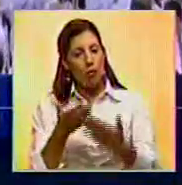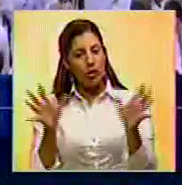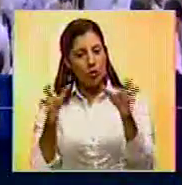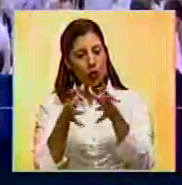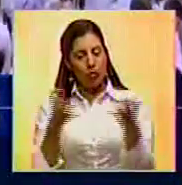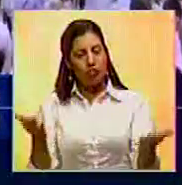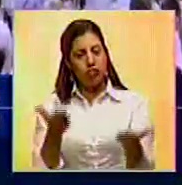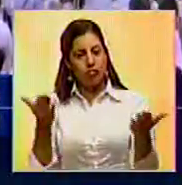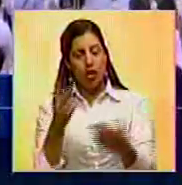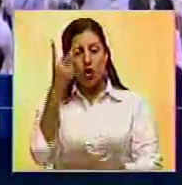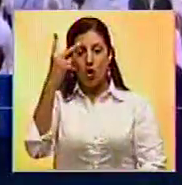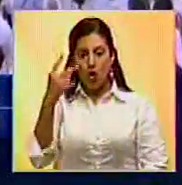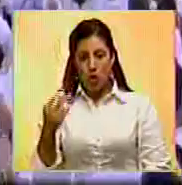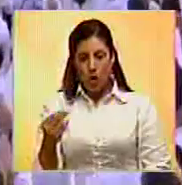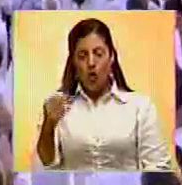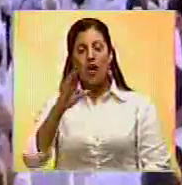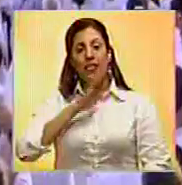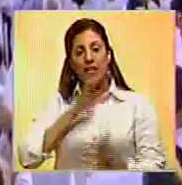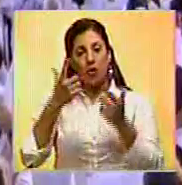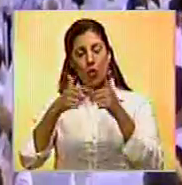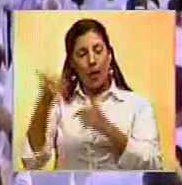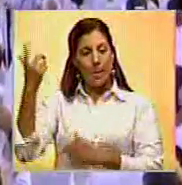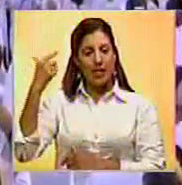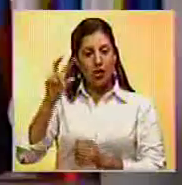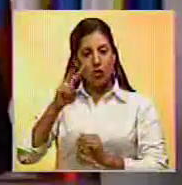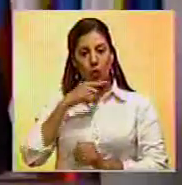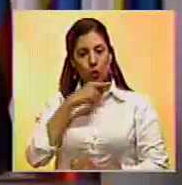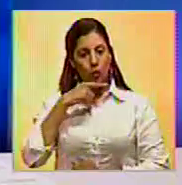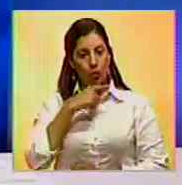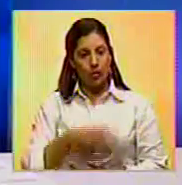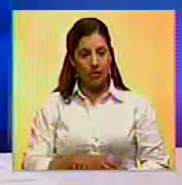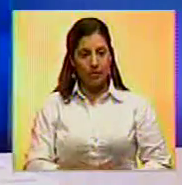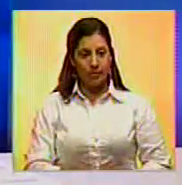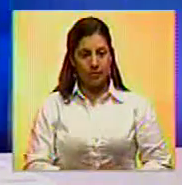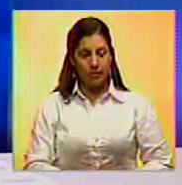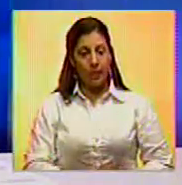grupo promotor del NO en el plebiscito del pasado 2 de octubre.